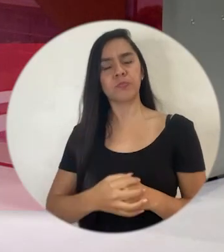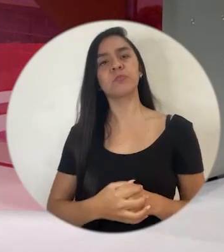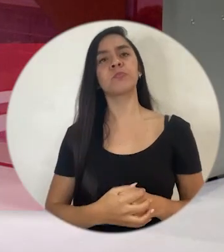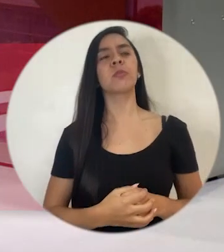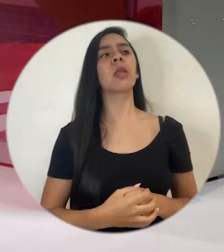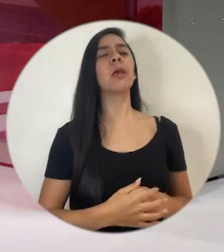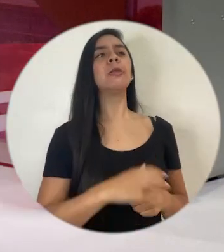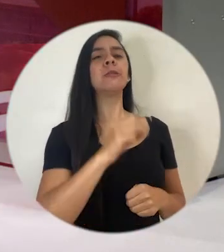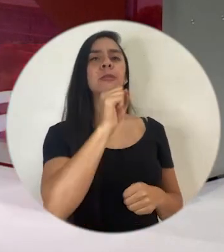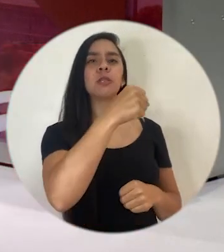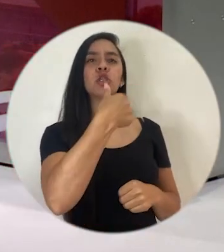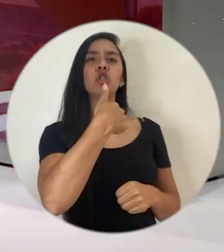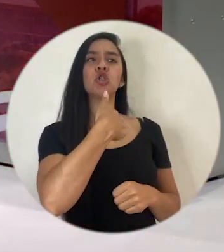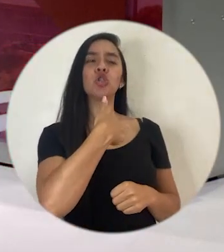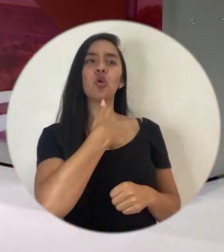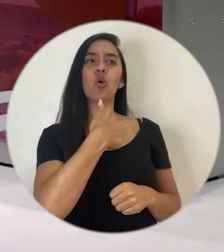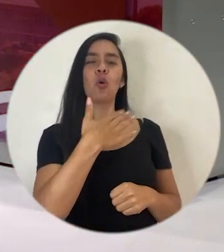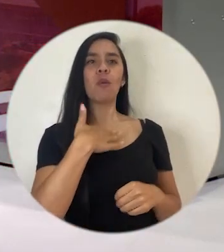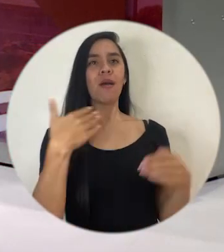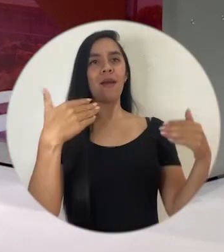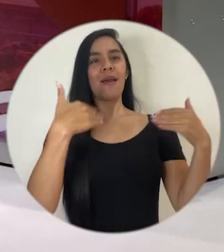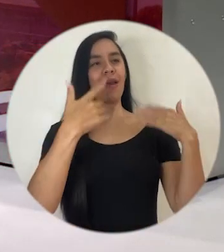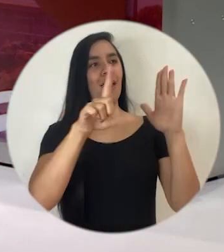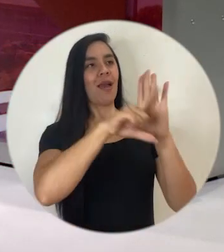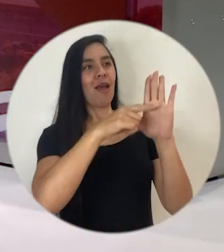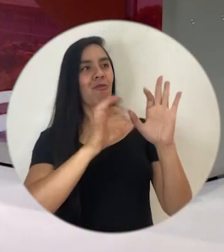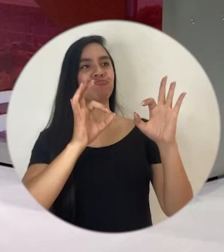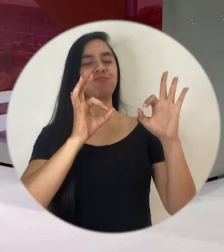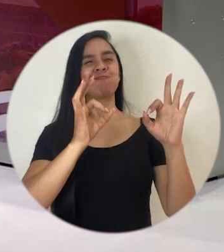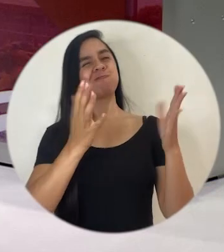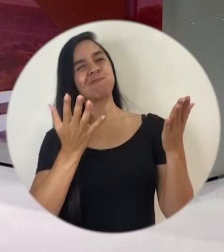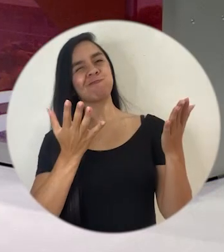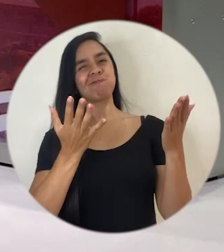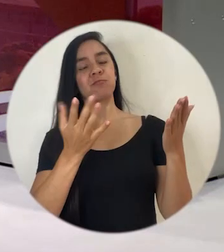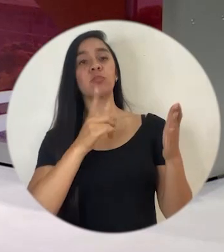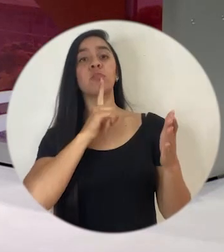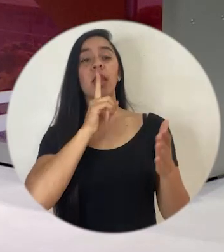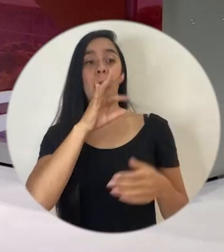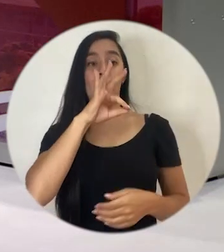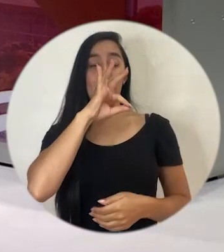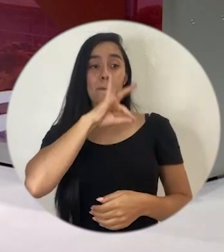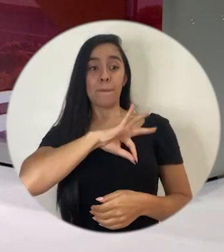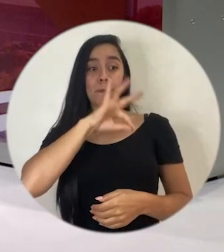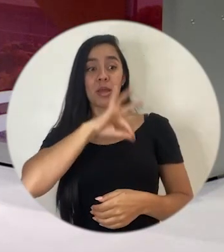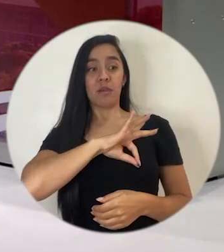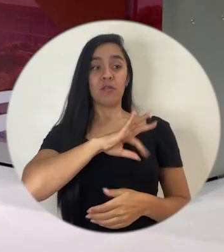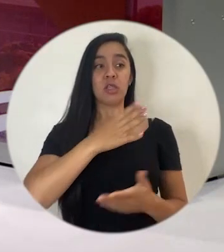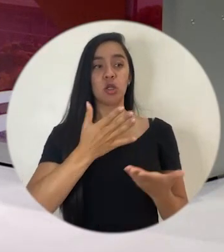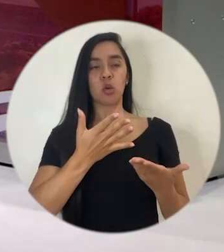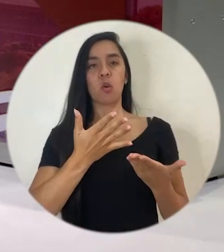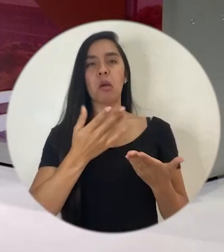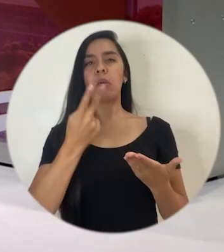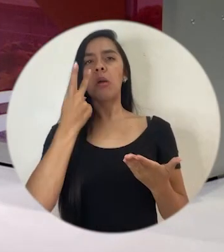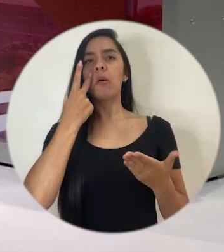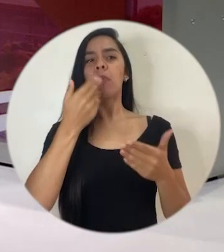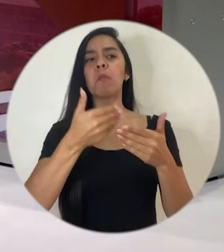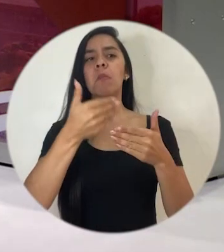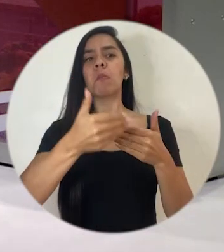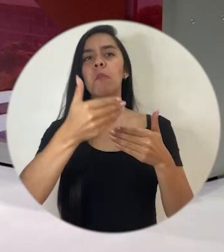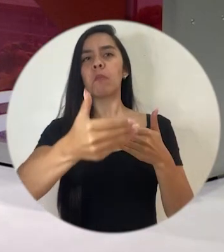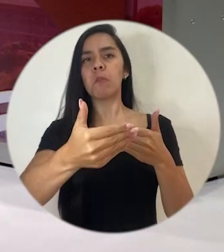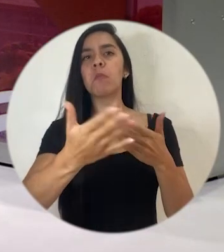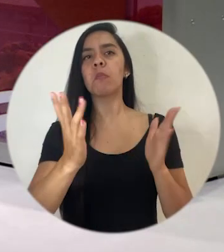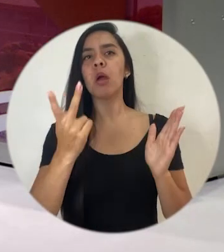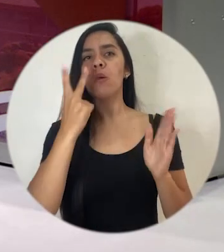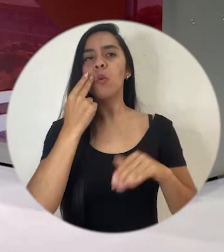anteriormente yo yo moderaría mi entusiasmo yo diría que muchos los beneficios creo que está por medirse